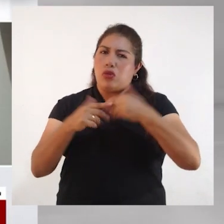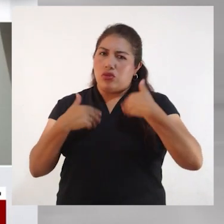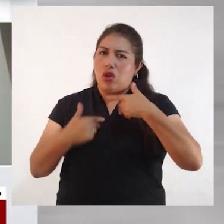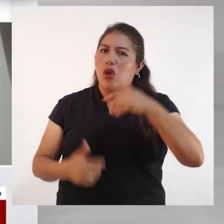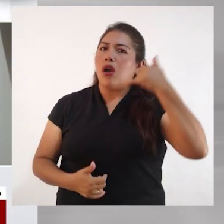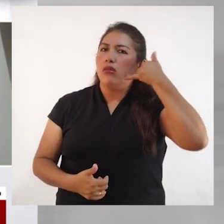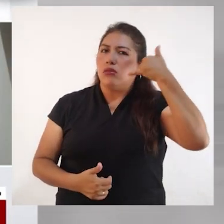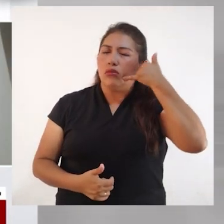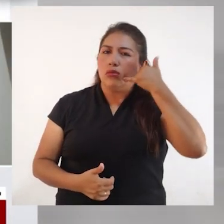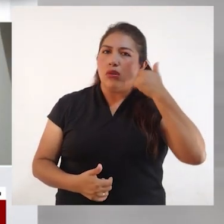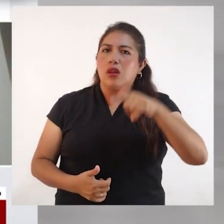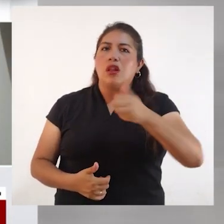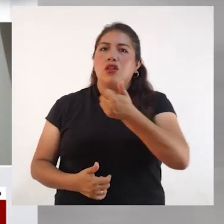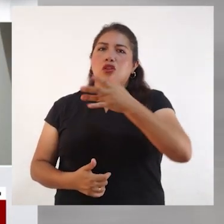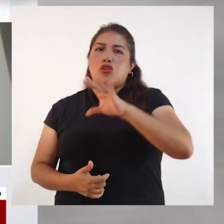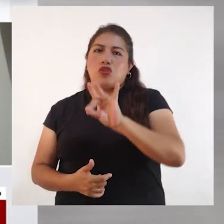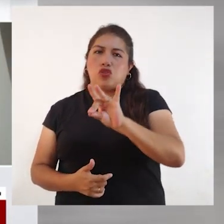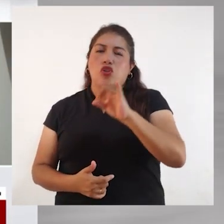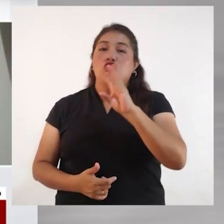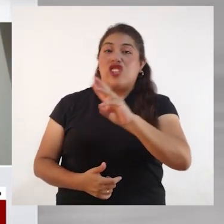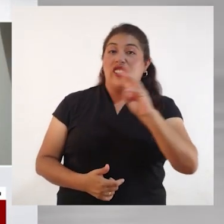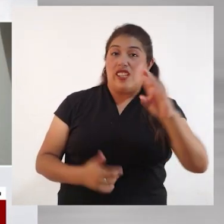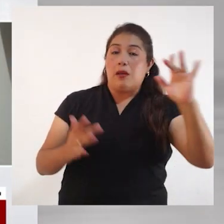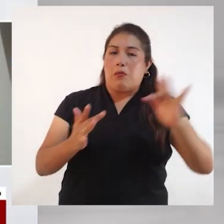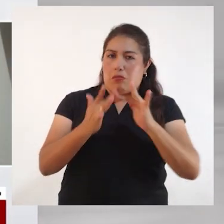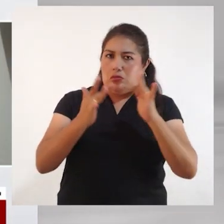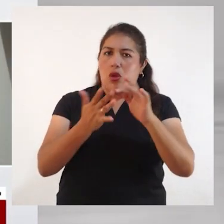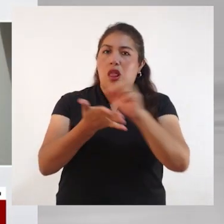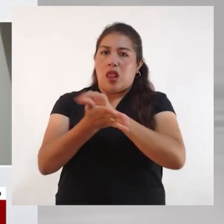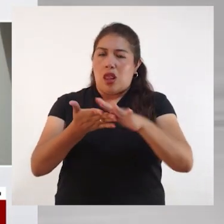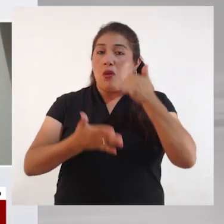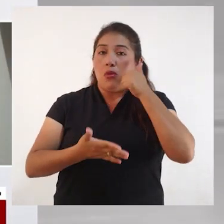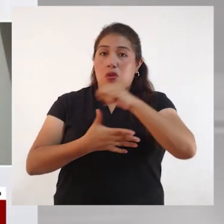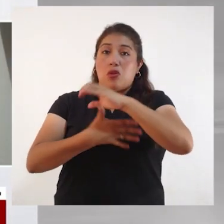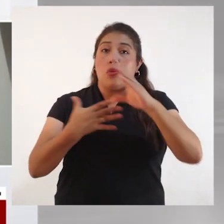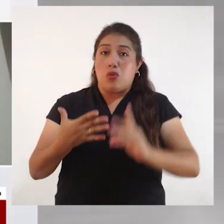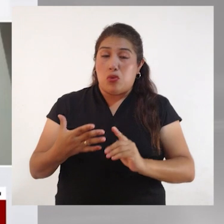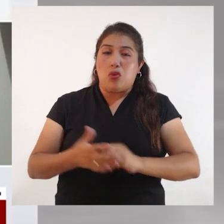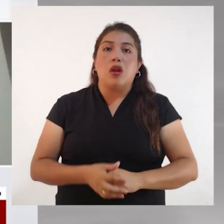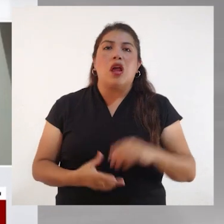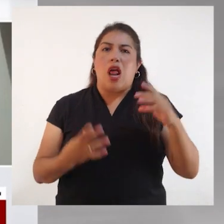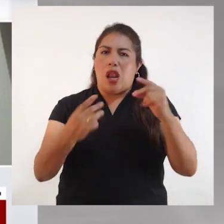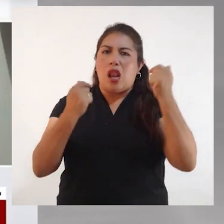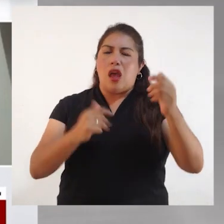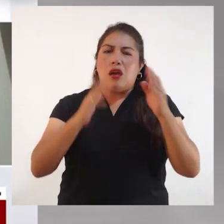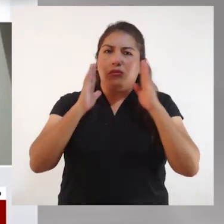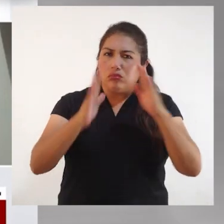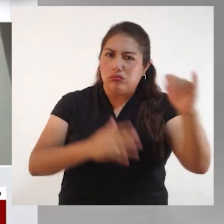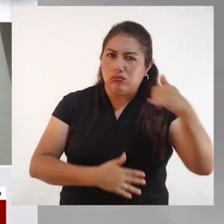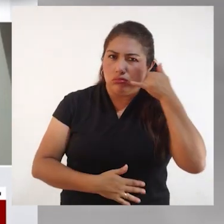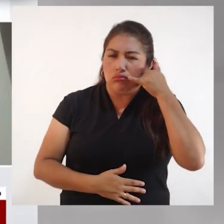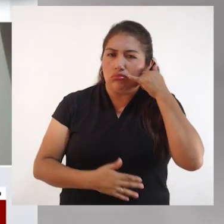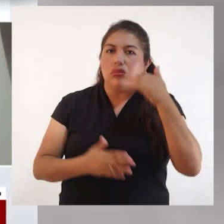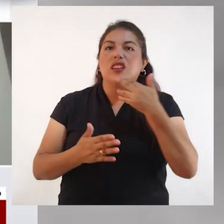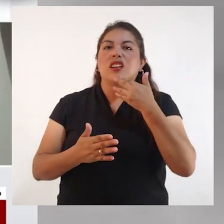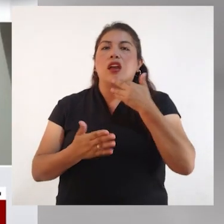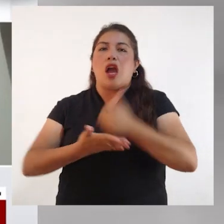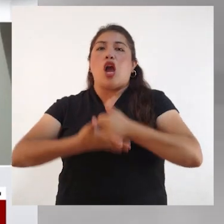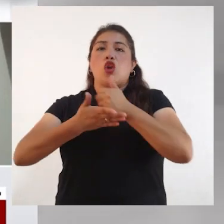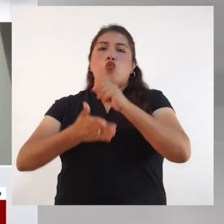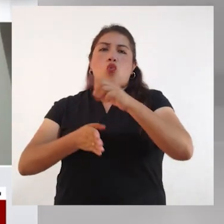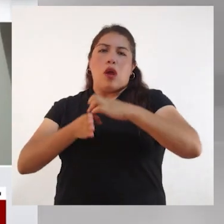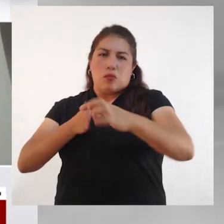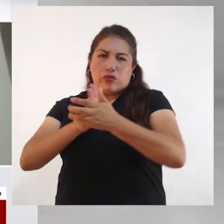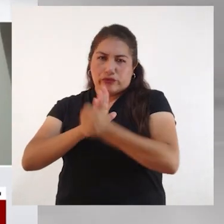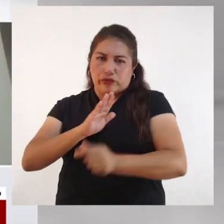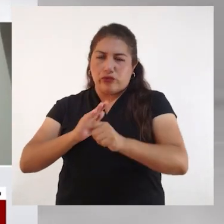gratuita que es la 1866, el número 1866 en la cual van a recibir atención profesional